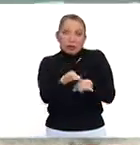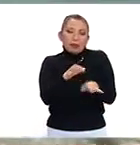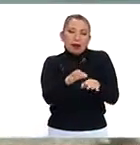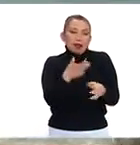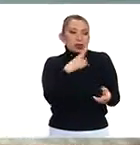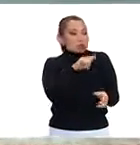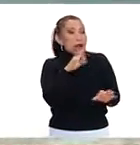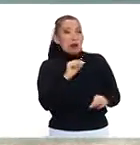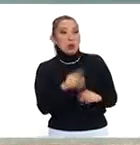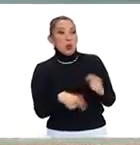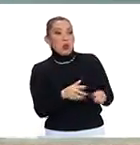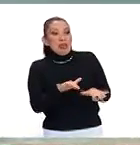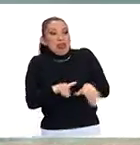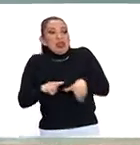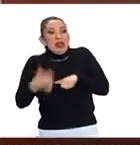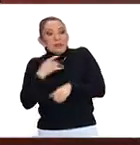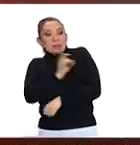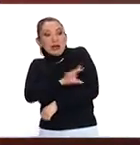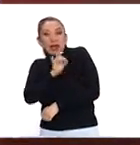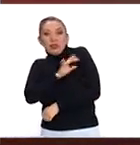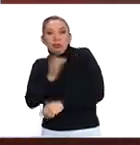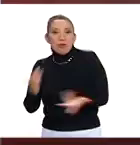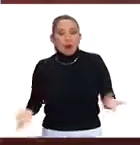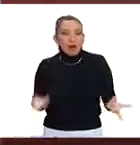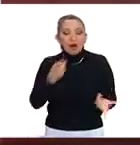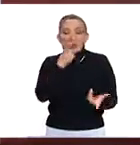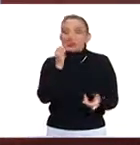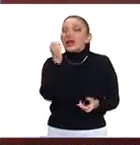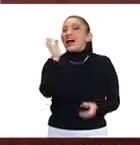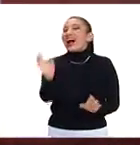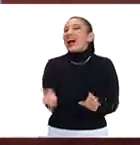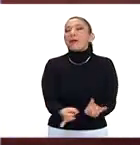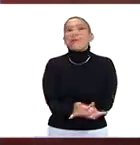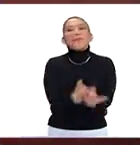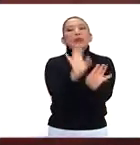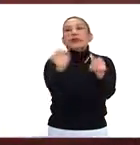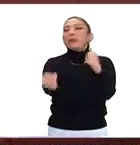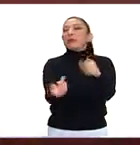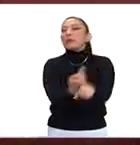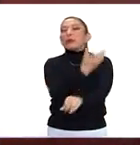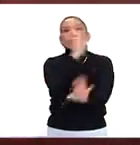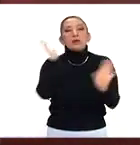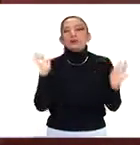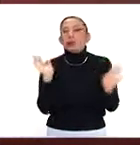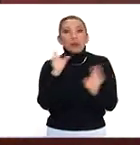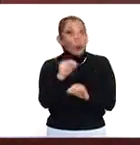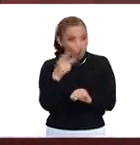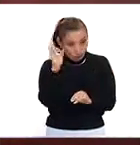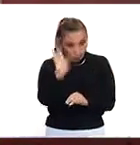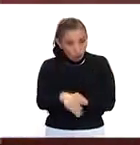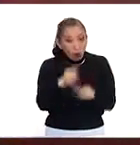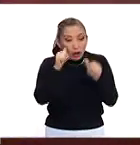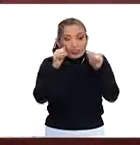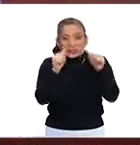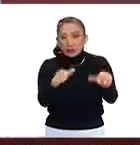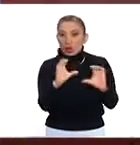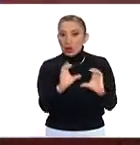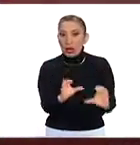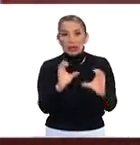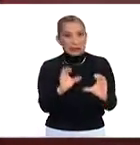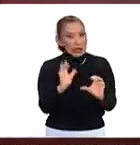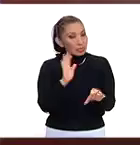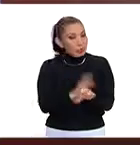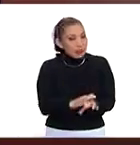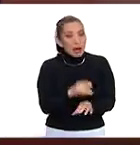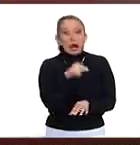que digan que, que, que, ya nada más fue un incidente, de discoteca, entre dos, entre dos, el cierre de filas, está en